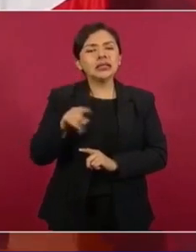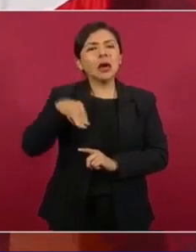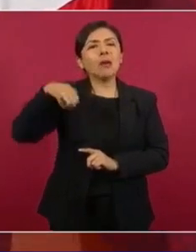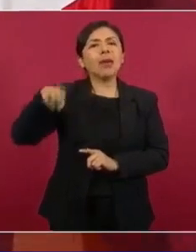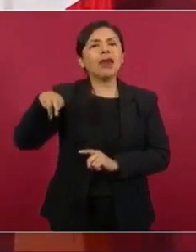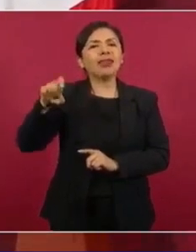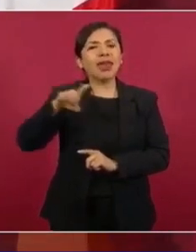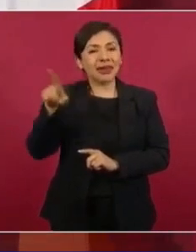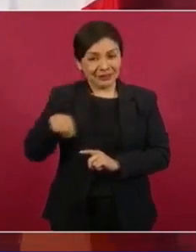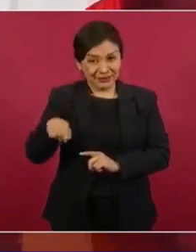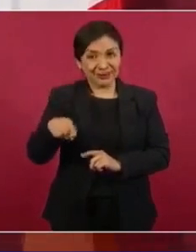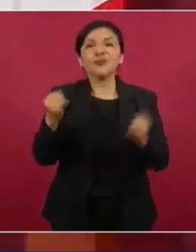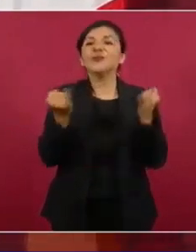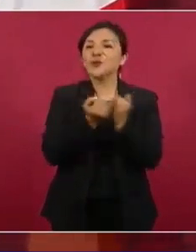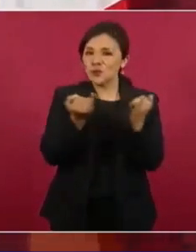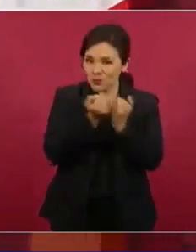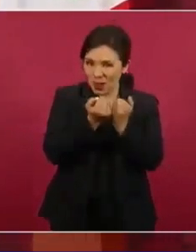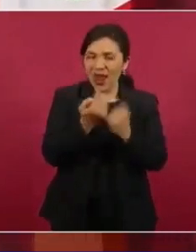También fíjense